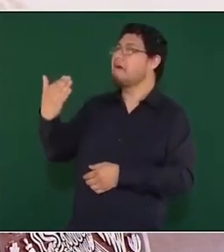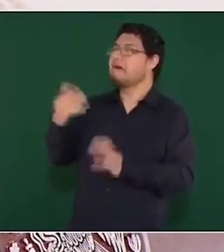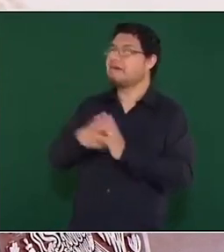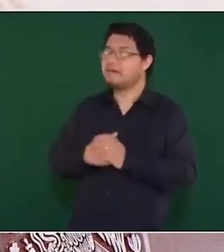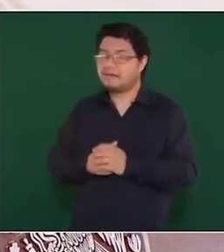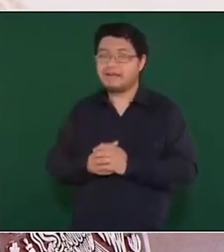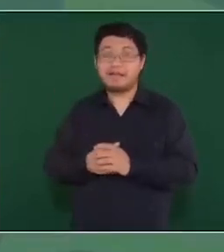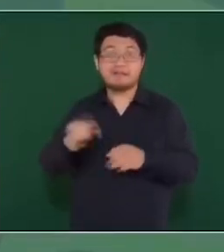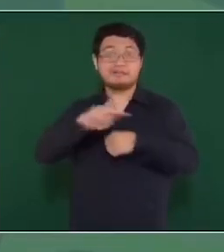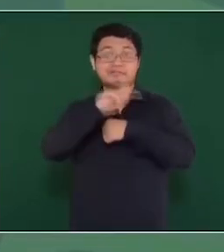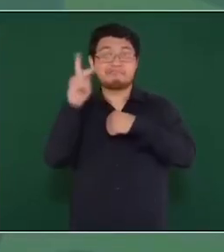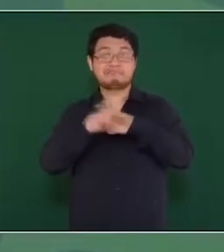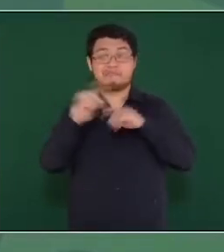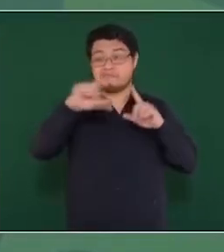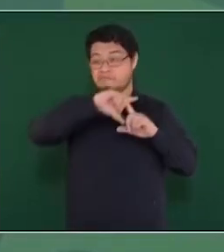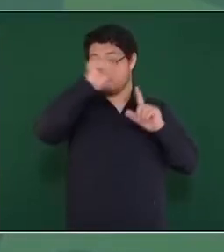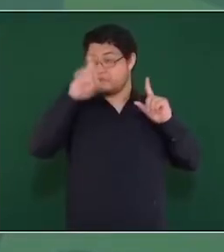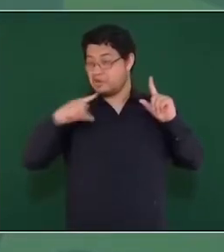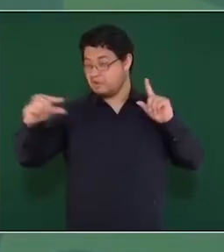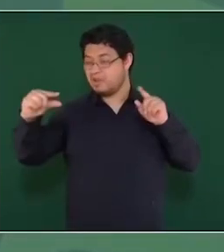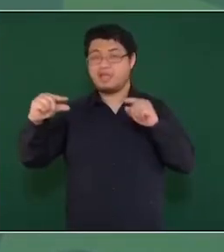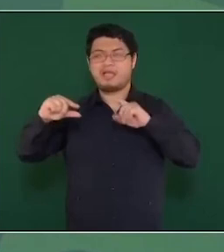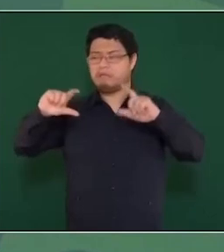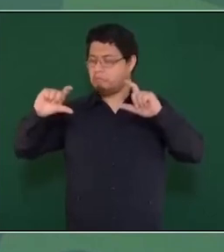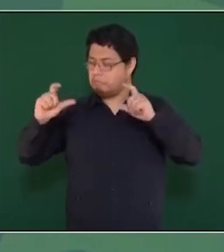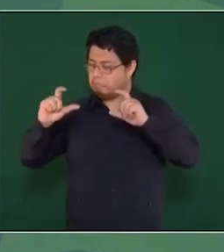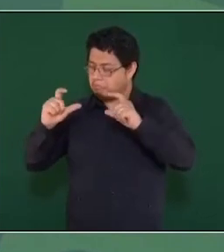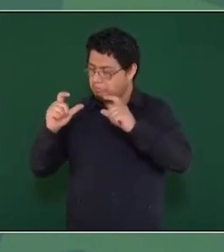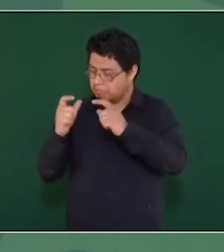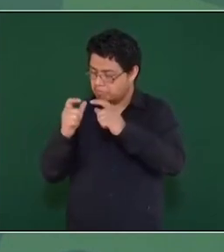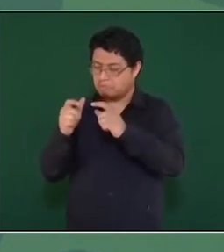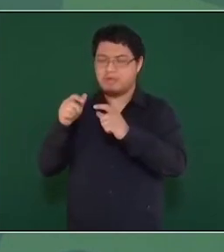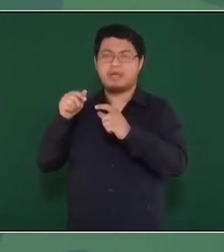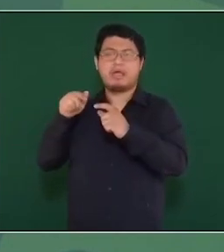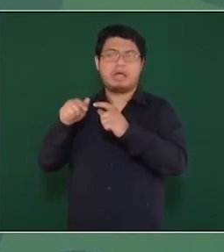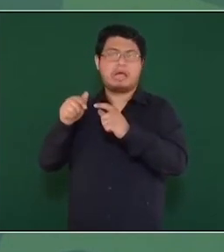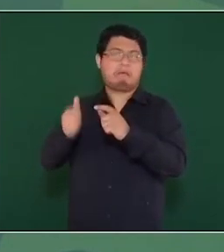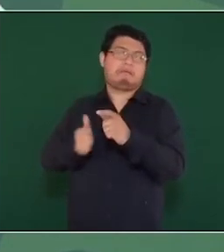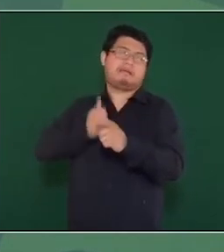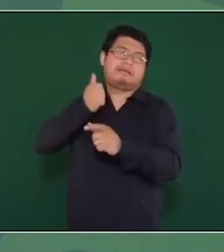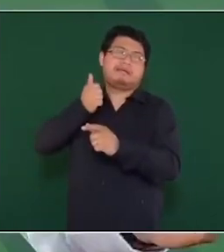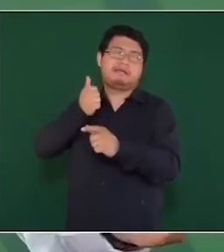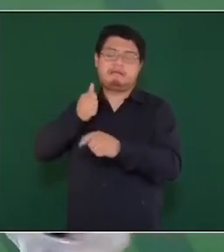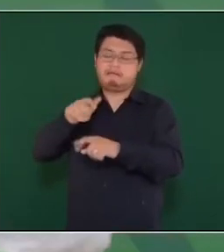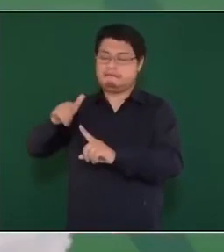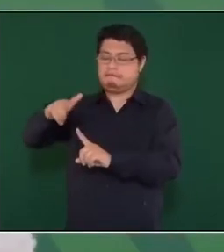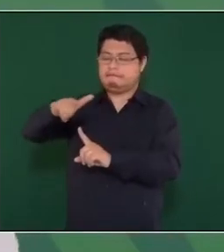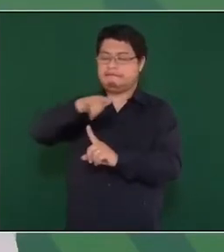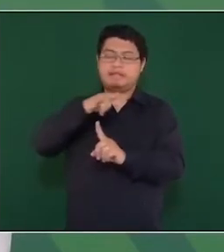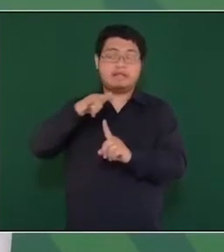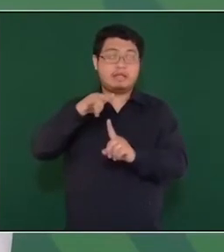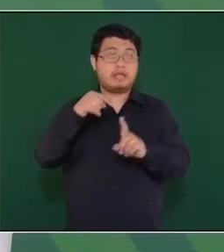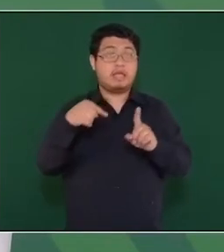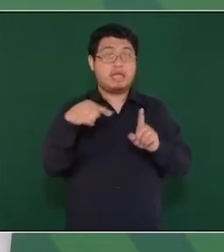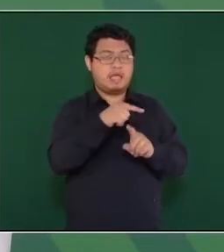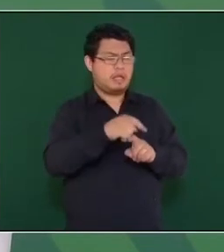el que el país sea de una minoría rapaz y que se abandone al pueblo.